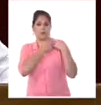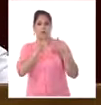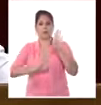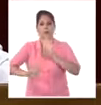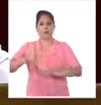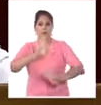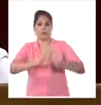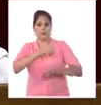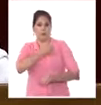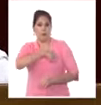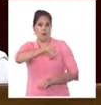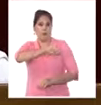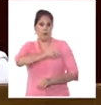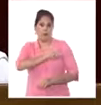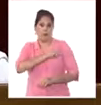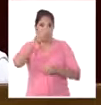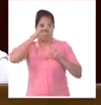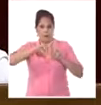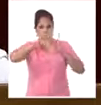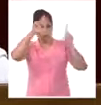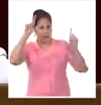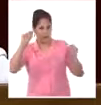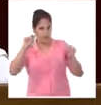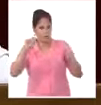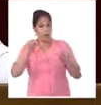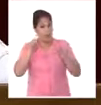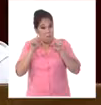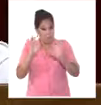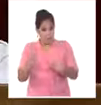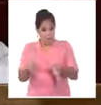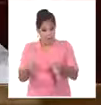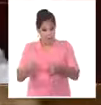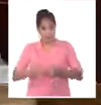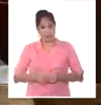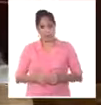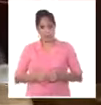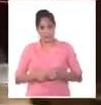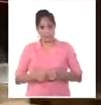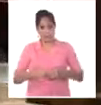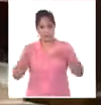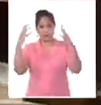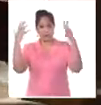al precio que sea necesario. Ese es